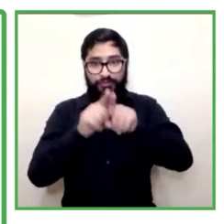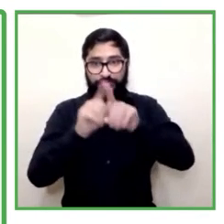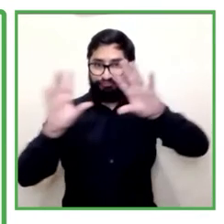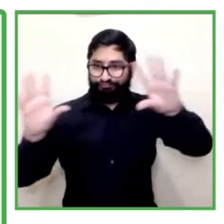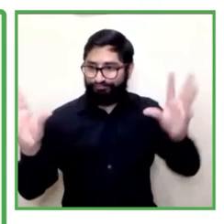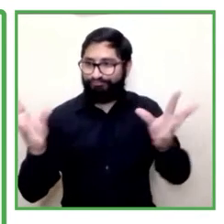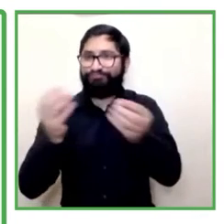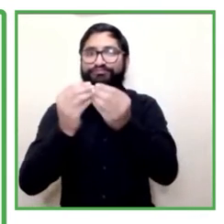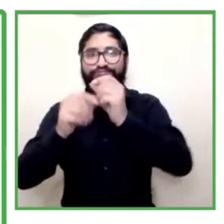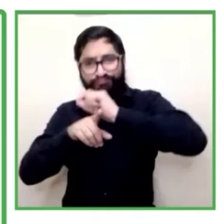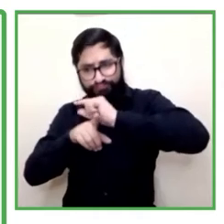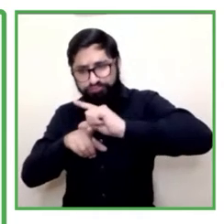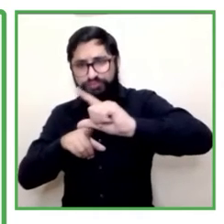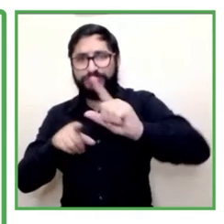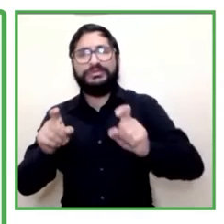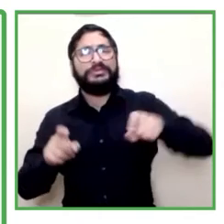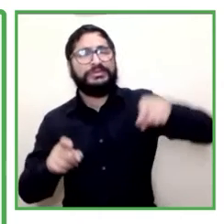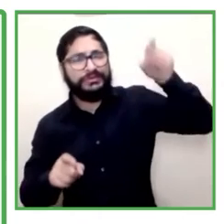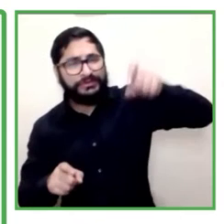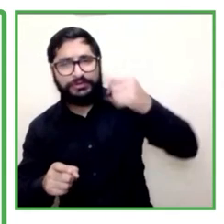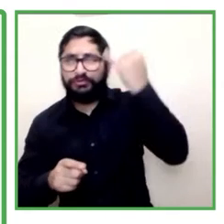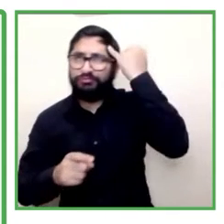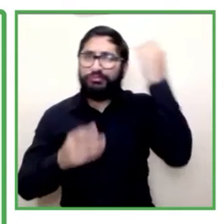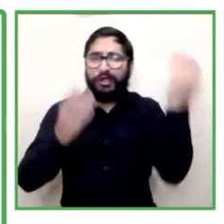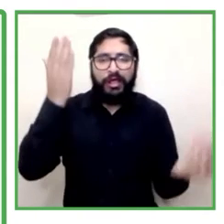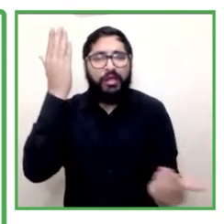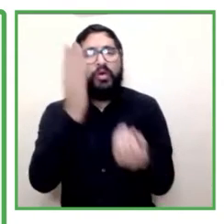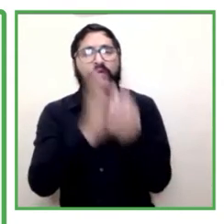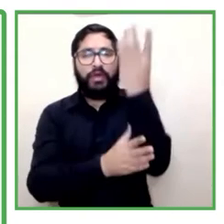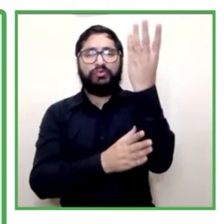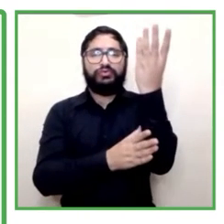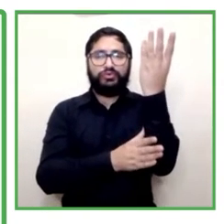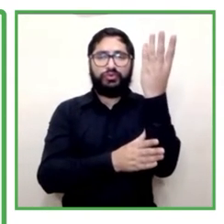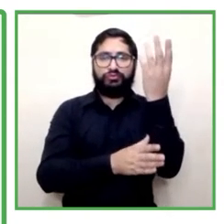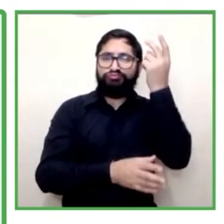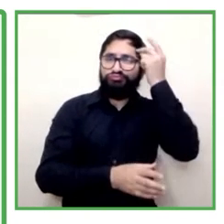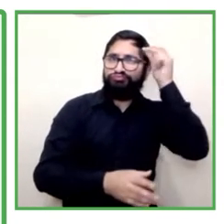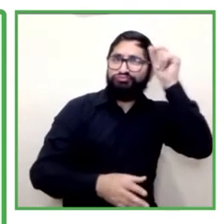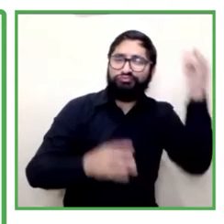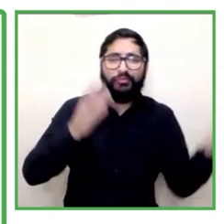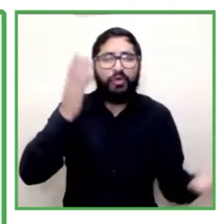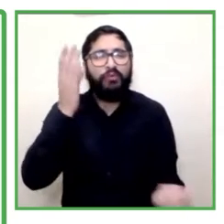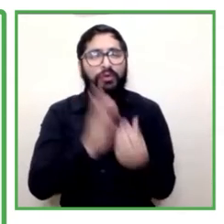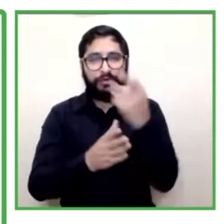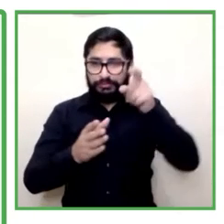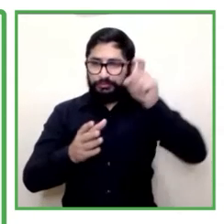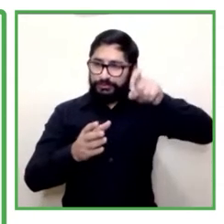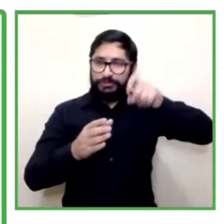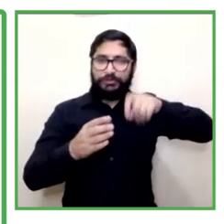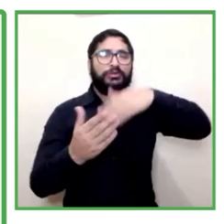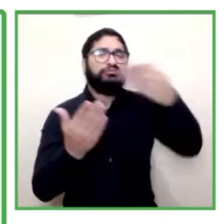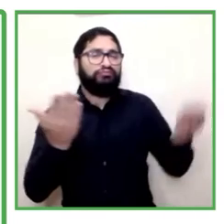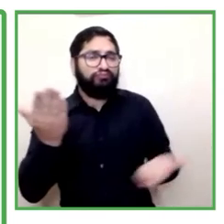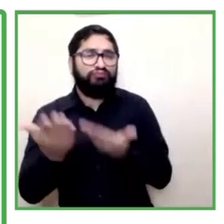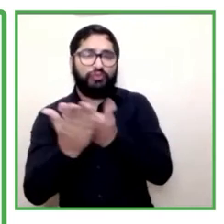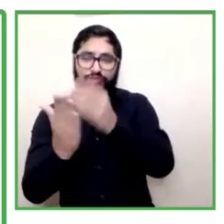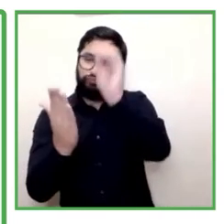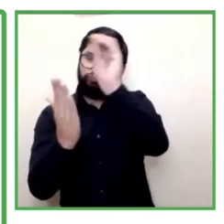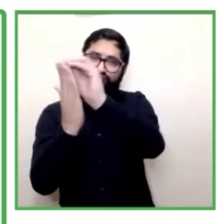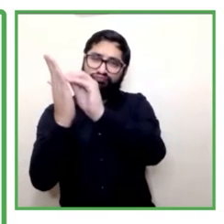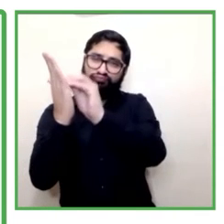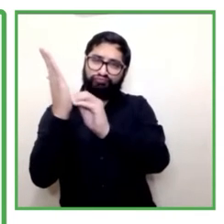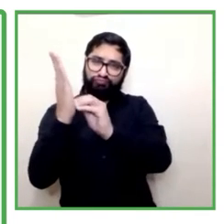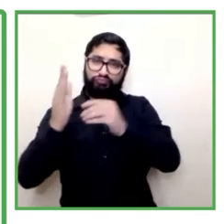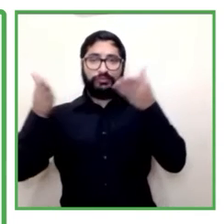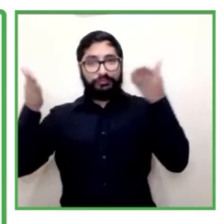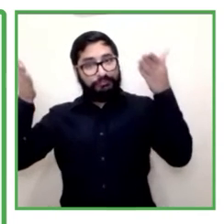iniciativa de emprendimiento donde postulan sus unidades productivas o donde buscan el fortalecimiento de su empresa